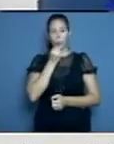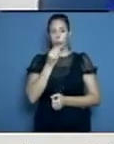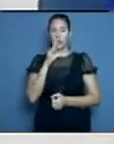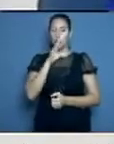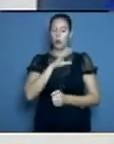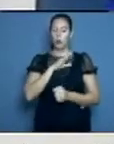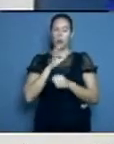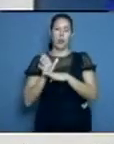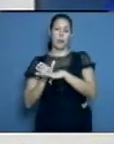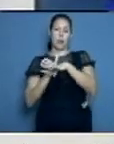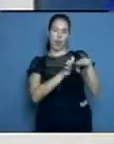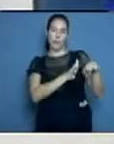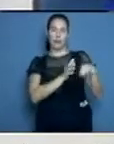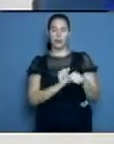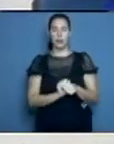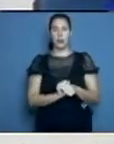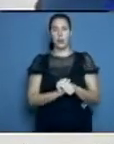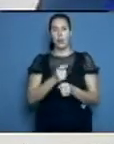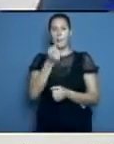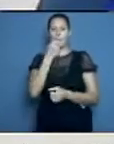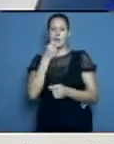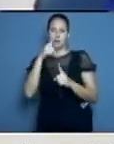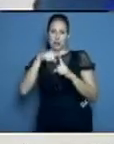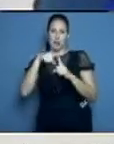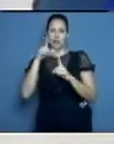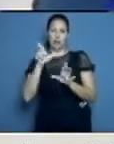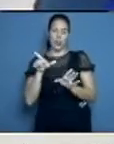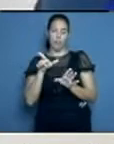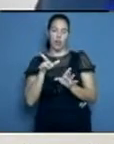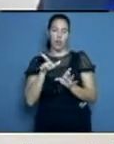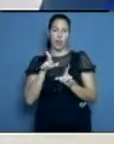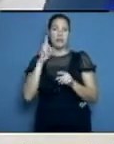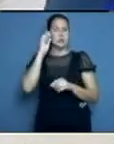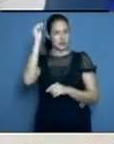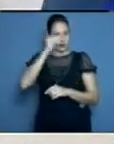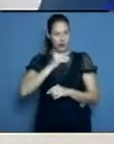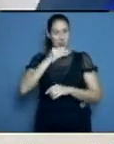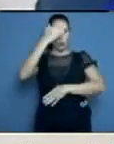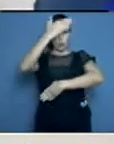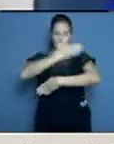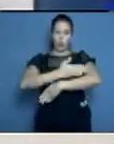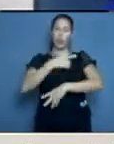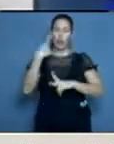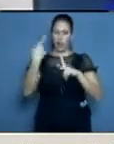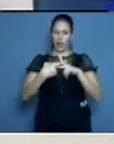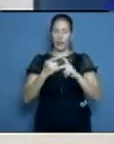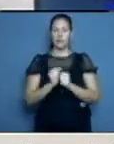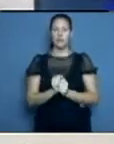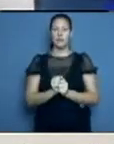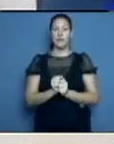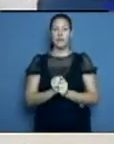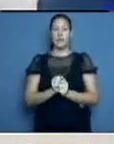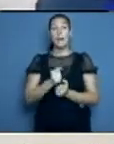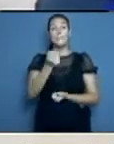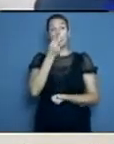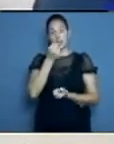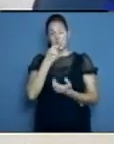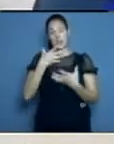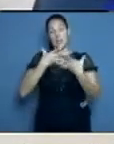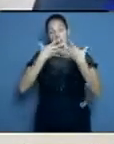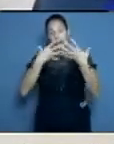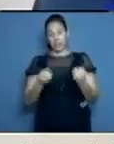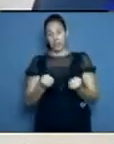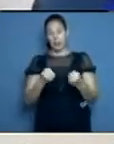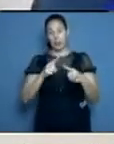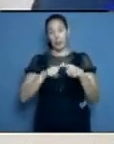medicamentos sin hablar de bloqueo, porque realmente este es un programa que sí se afecta con el bloqueo, cuando no es por la entrada de un medicamento, una tecnología,